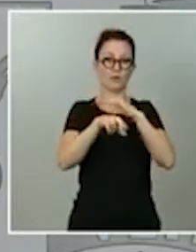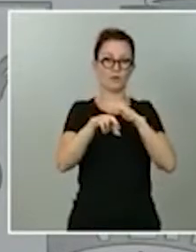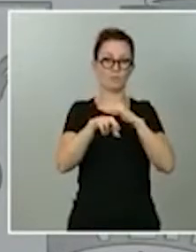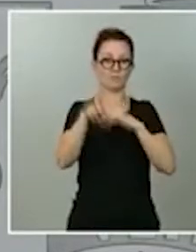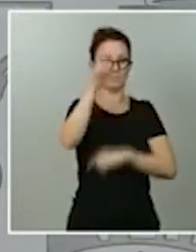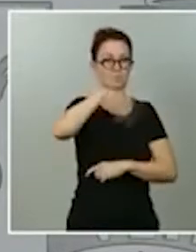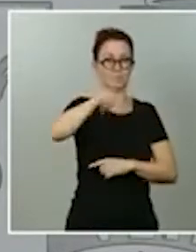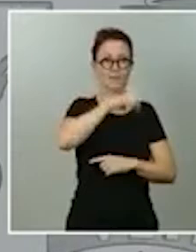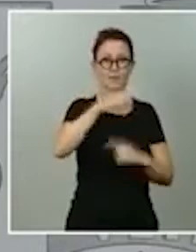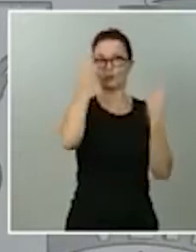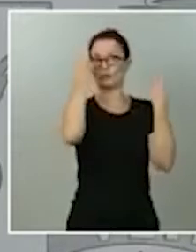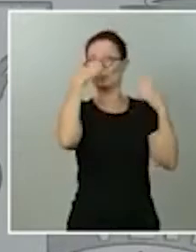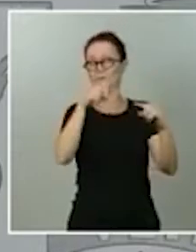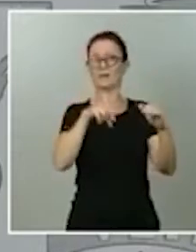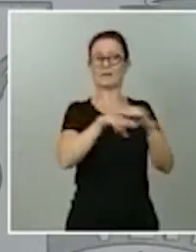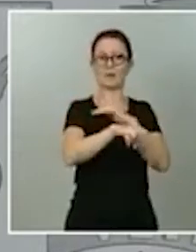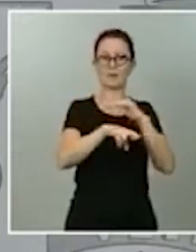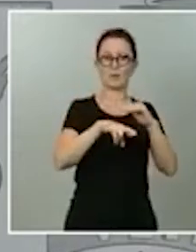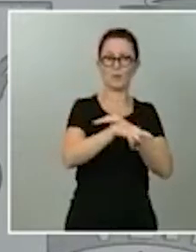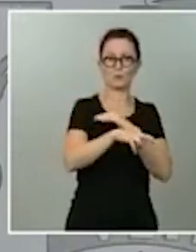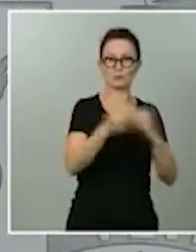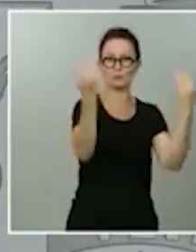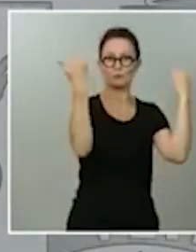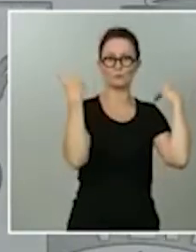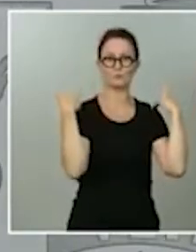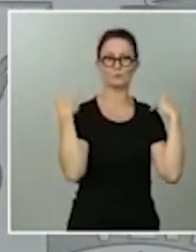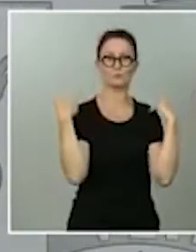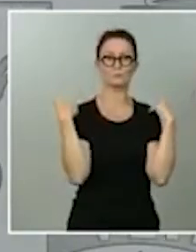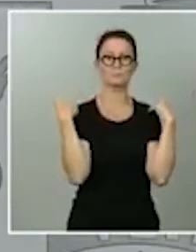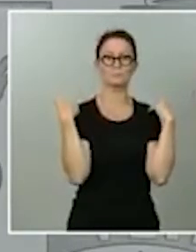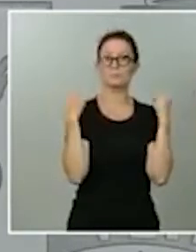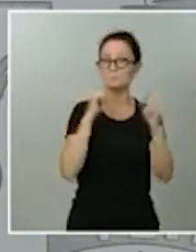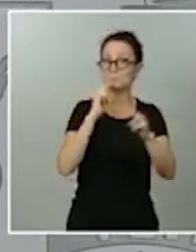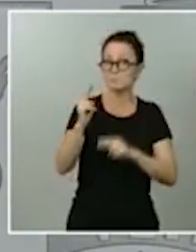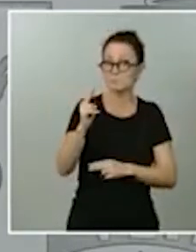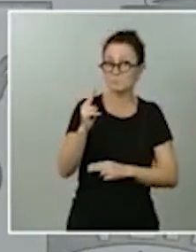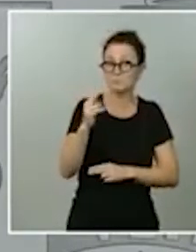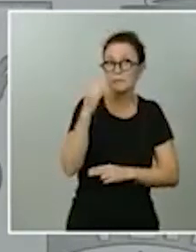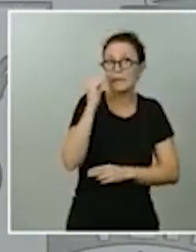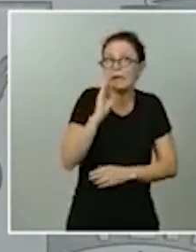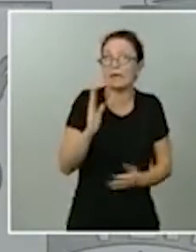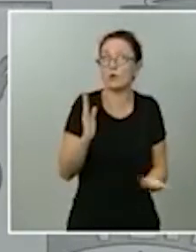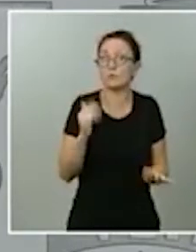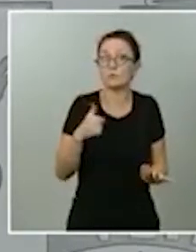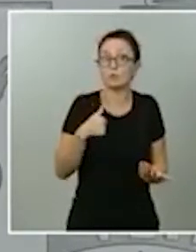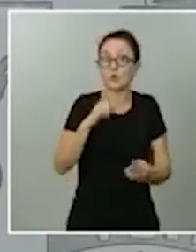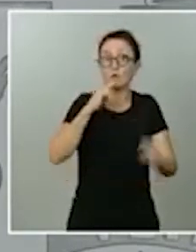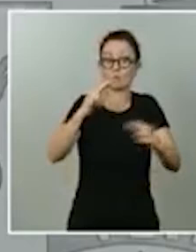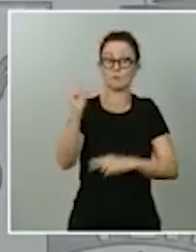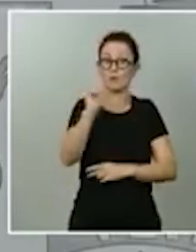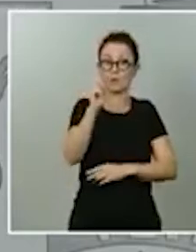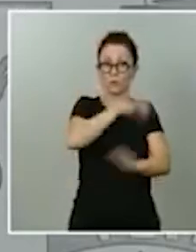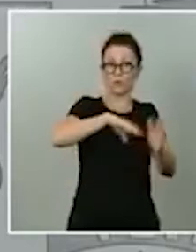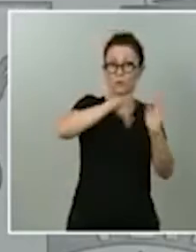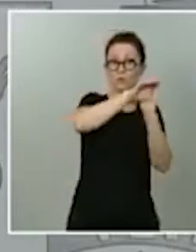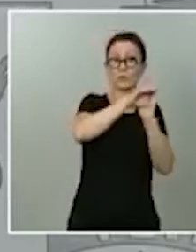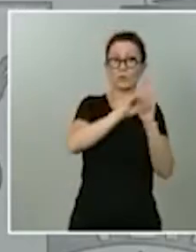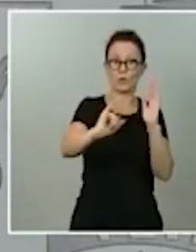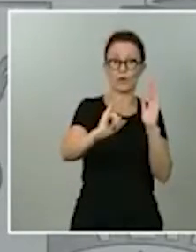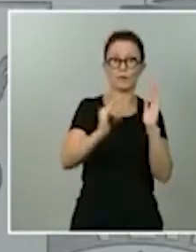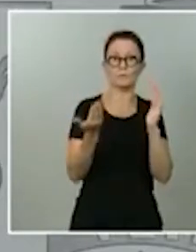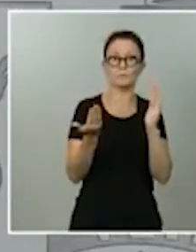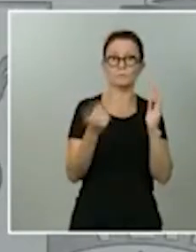por tanto creo que está respondida la pregunta pero vamos no que la responda yo es que está en la constitución está en el reparto